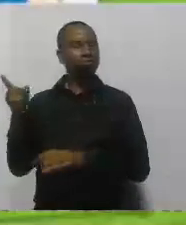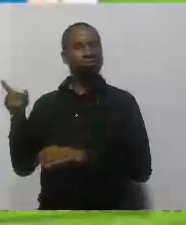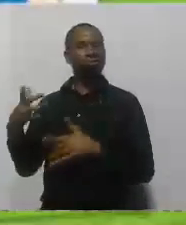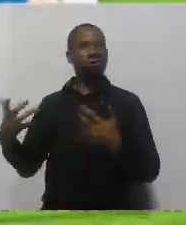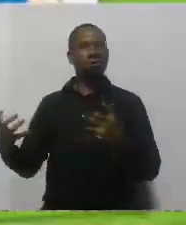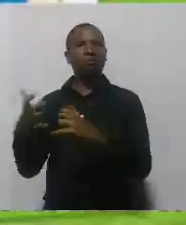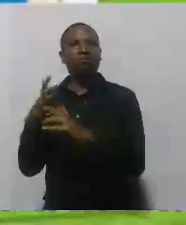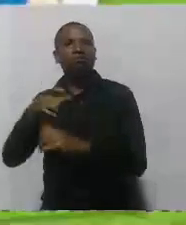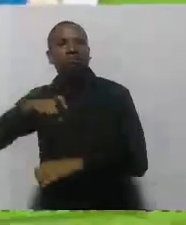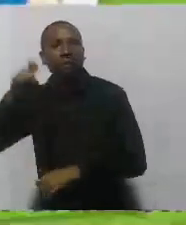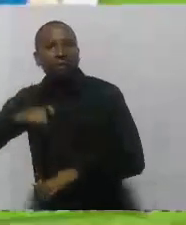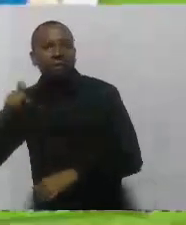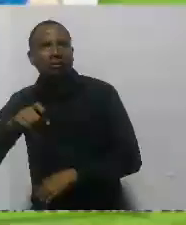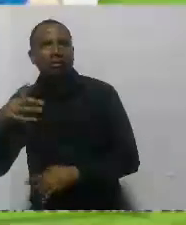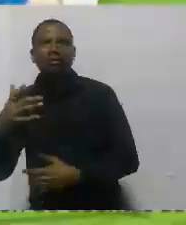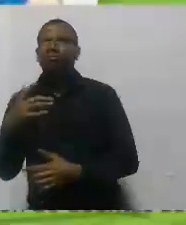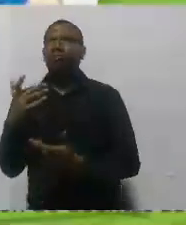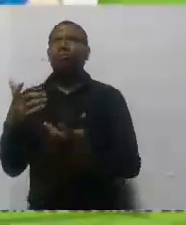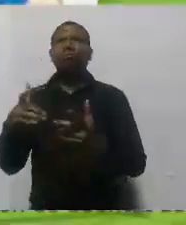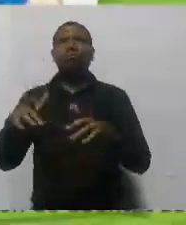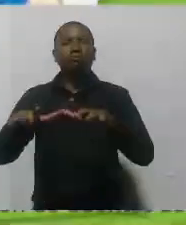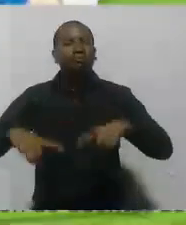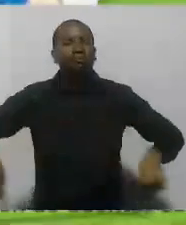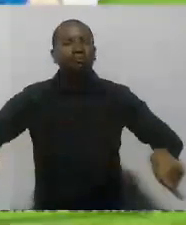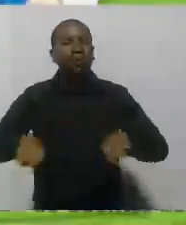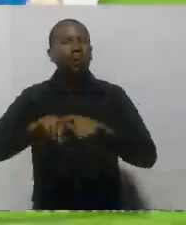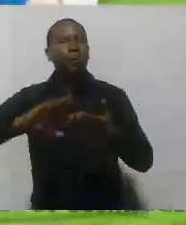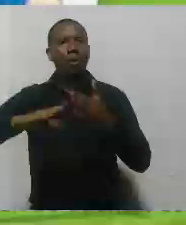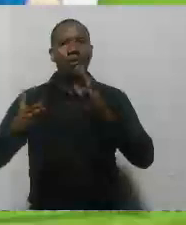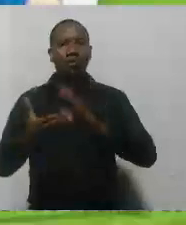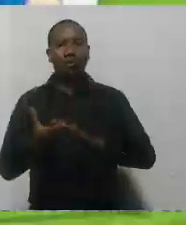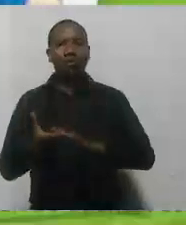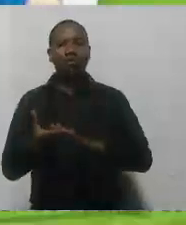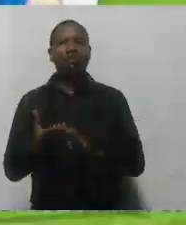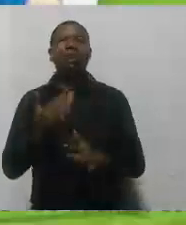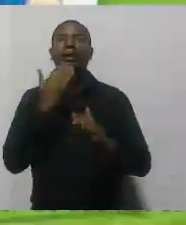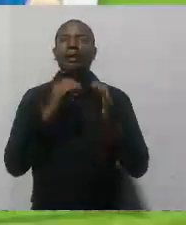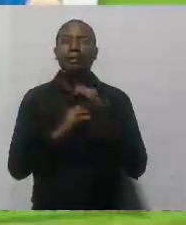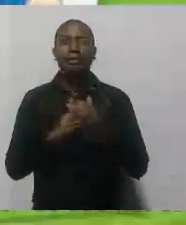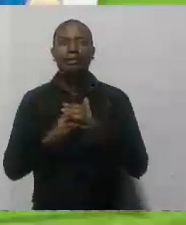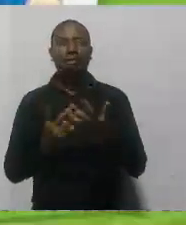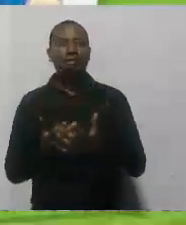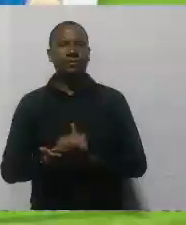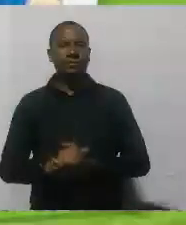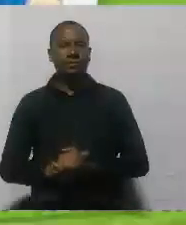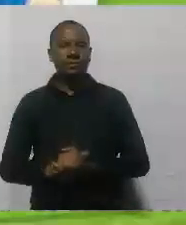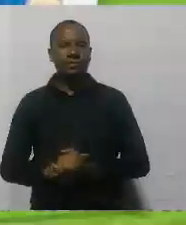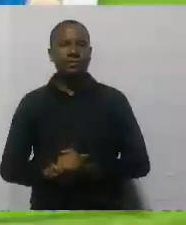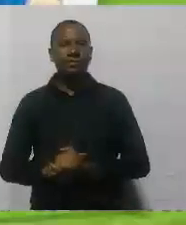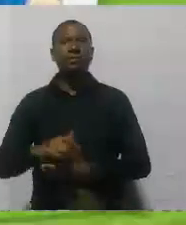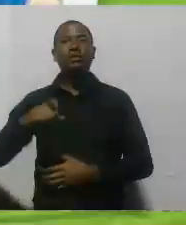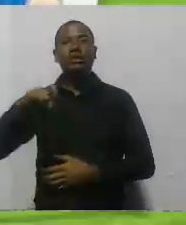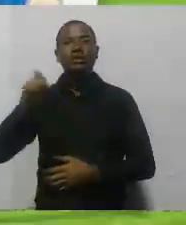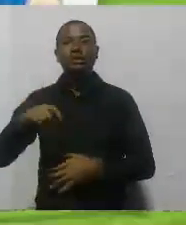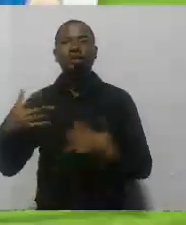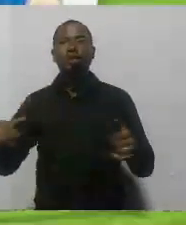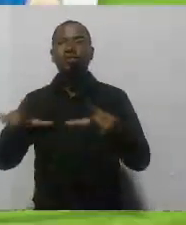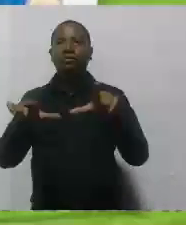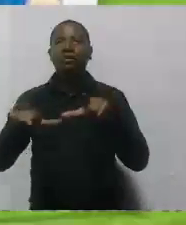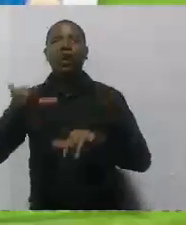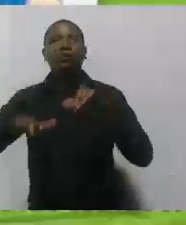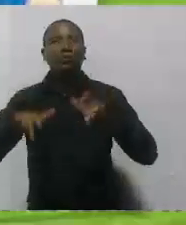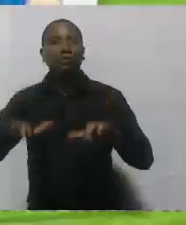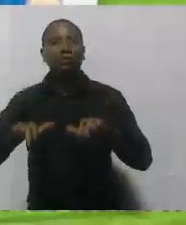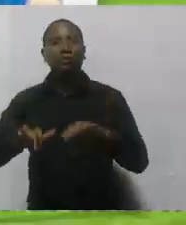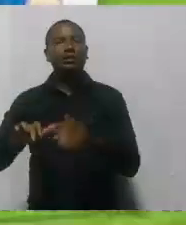articulación. Algunas de las ollas comunitarias con las que arrancaron todo este tema en el 2022 fueron conseguidas a través de la oficina de gestión del riesgo de